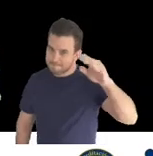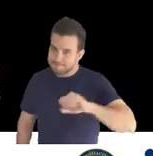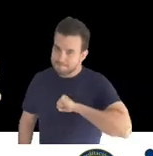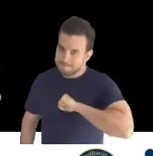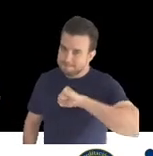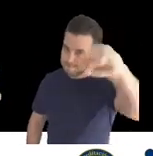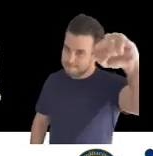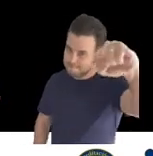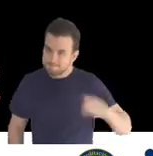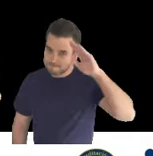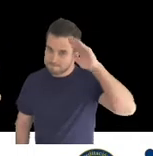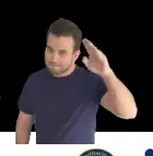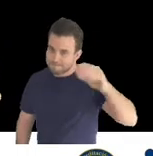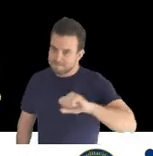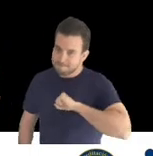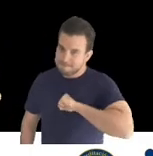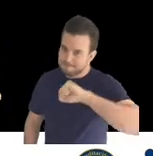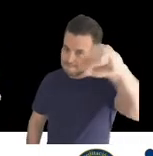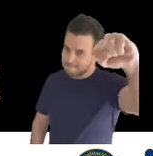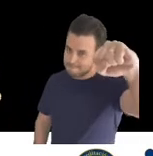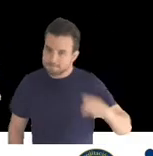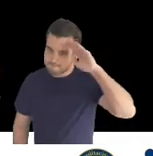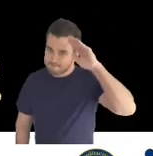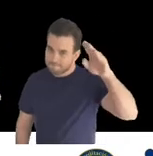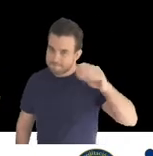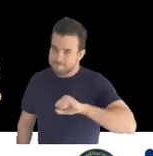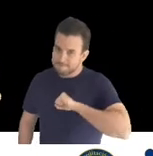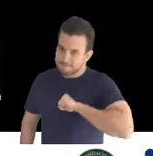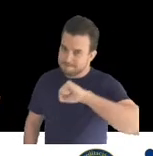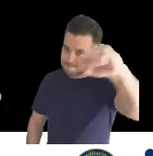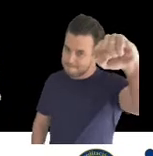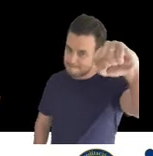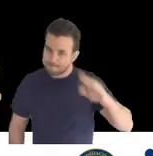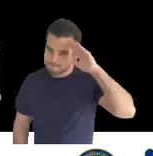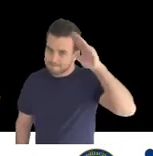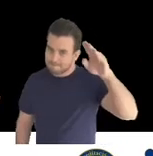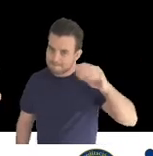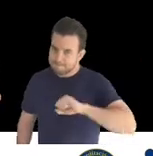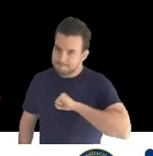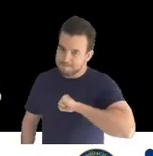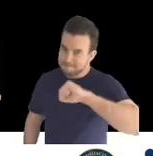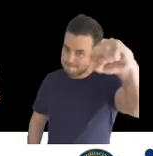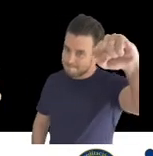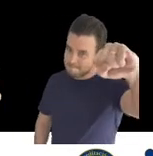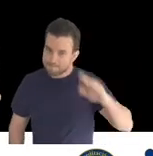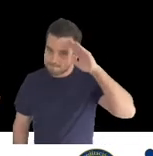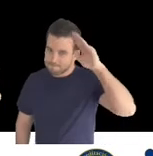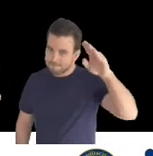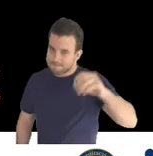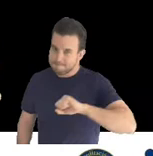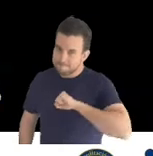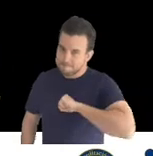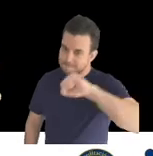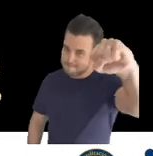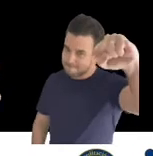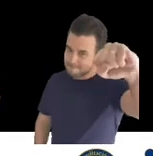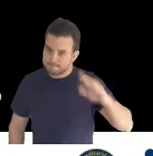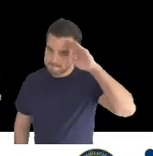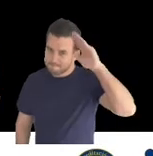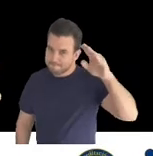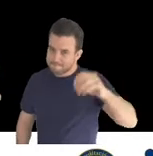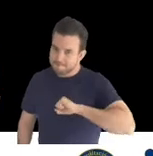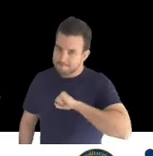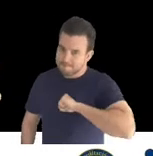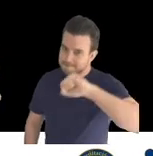-corrupción, anti-soborno, en capacitarse. Entonces, es uno de nuestros productos insignias